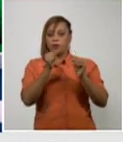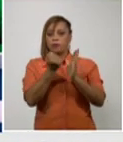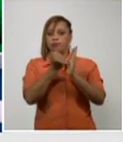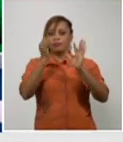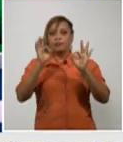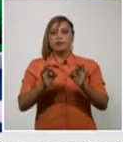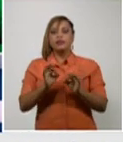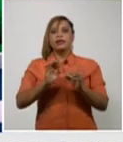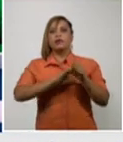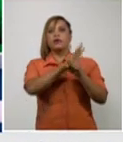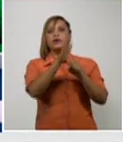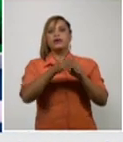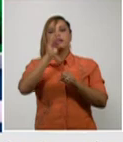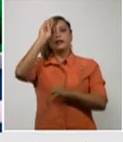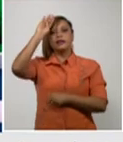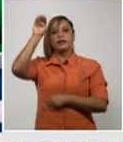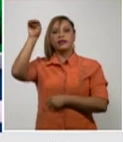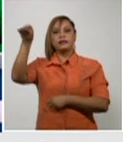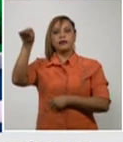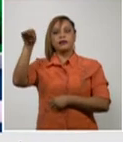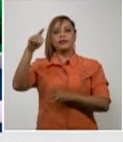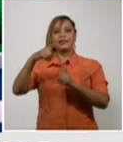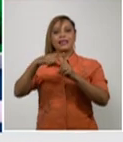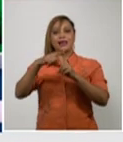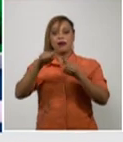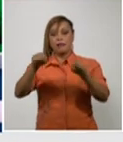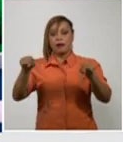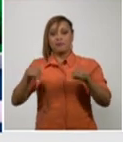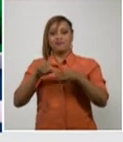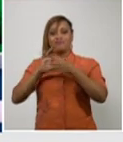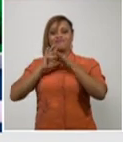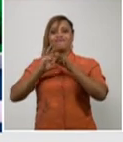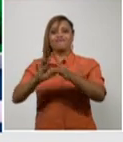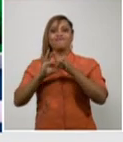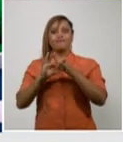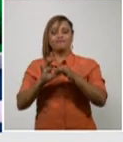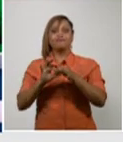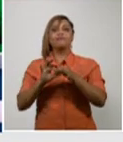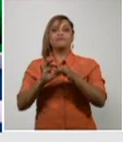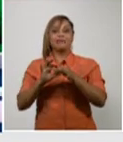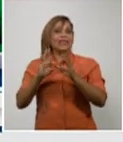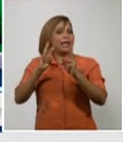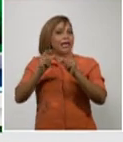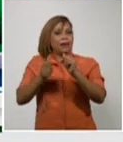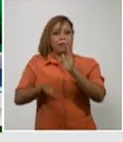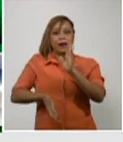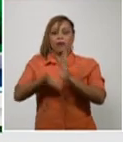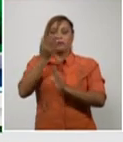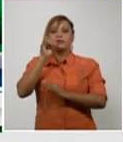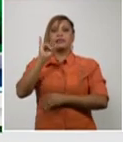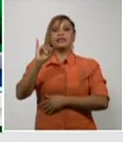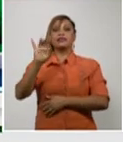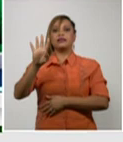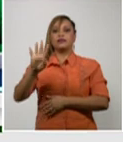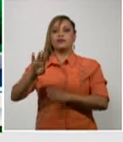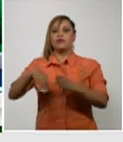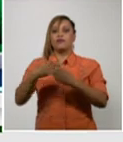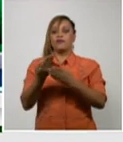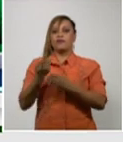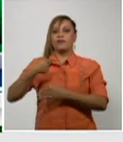ingresados en nuestras terapias intensivas todavía muy elevados 64 en el día de ayer